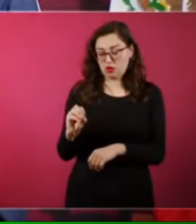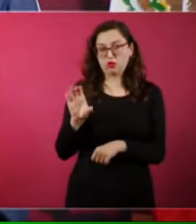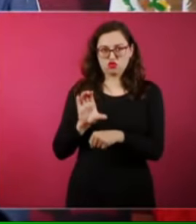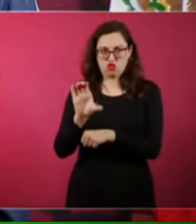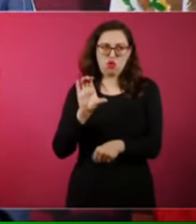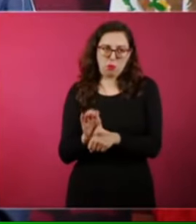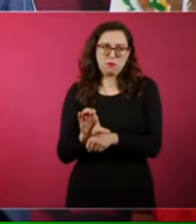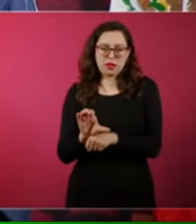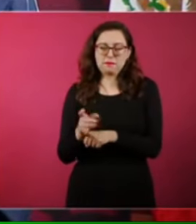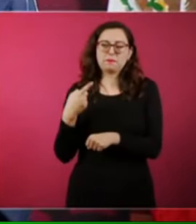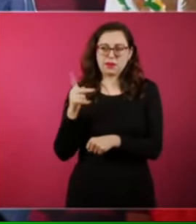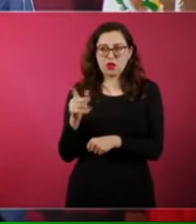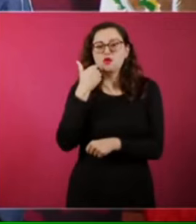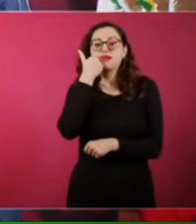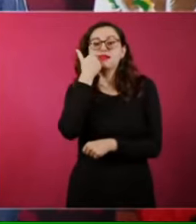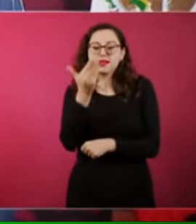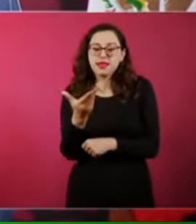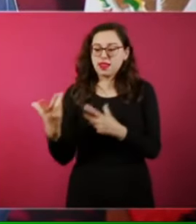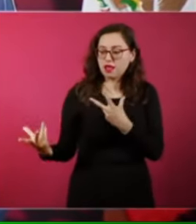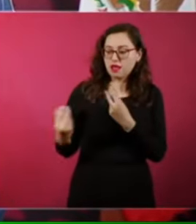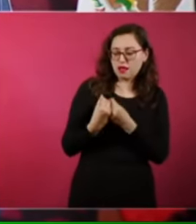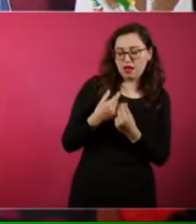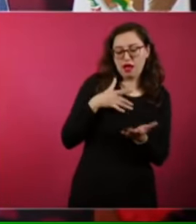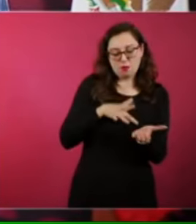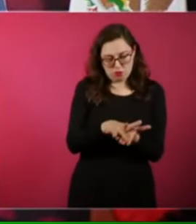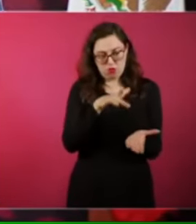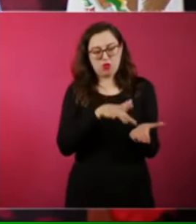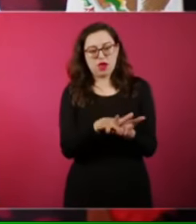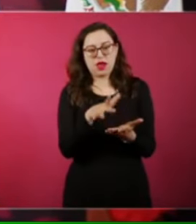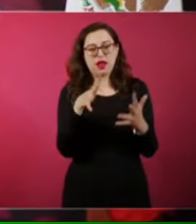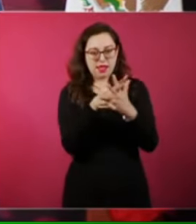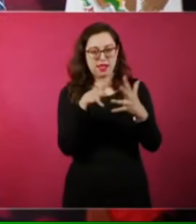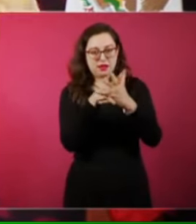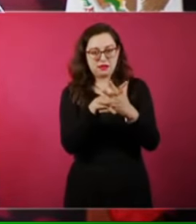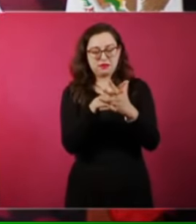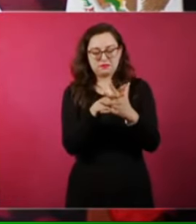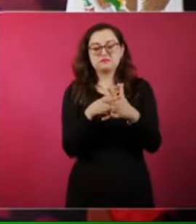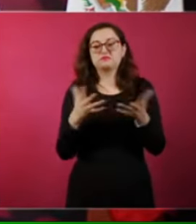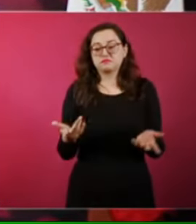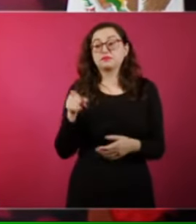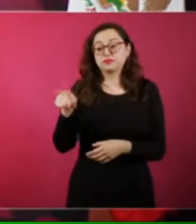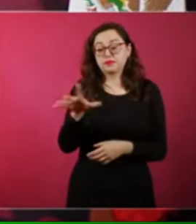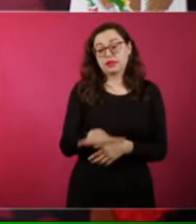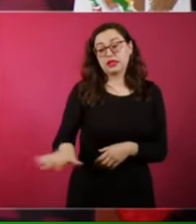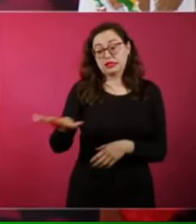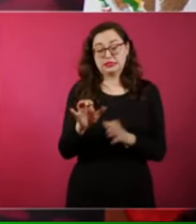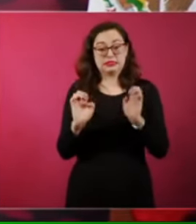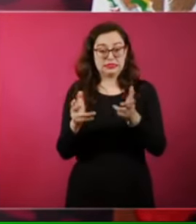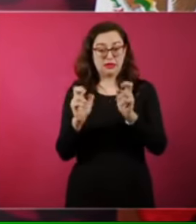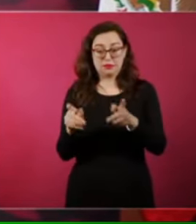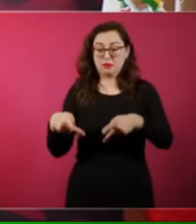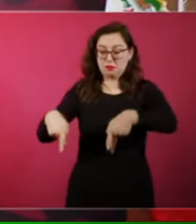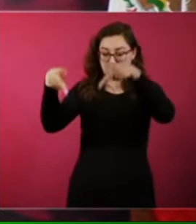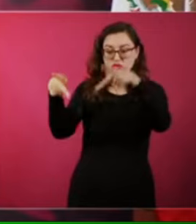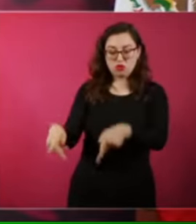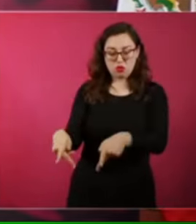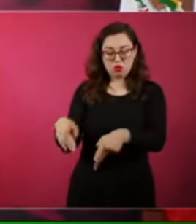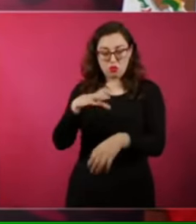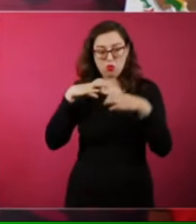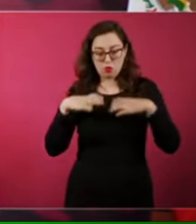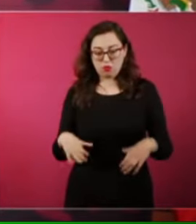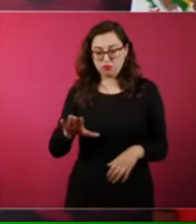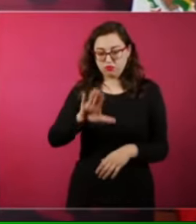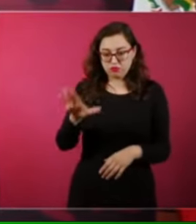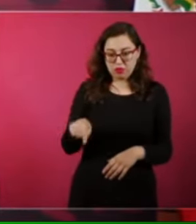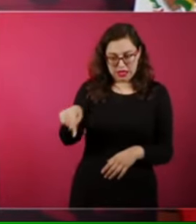el colombiano, José María Melo, que ayudara. Y entonces, ahí está sepultado y estamos